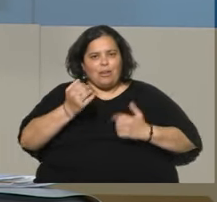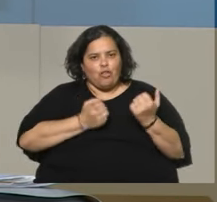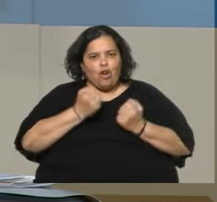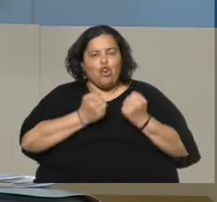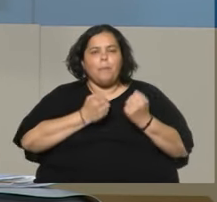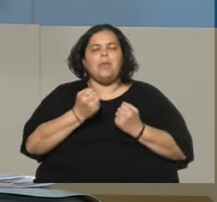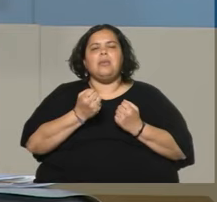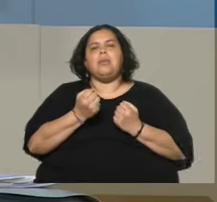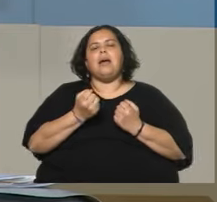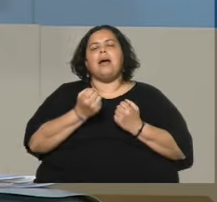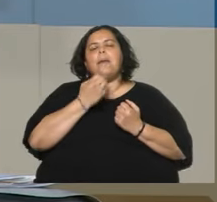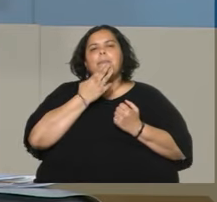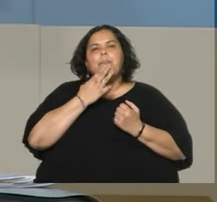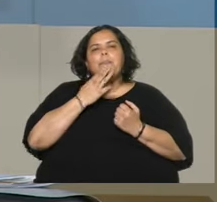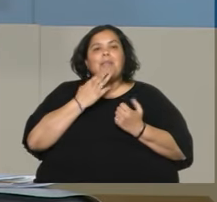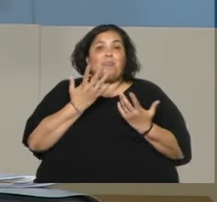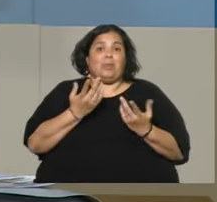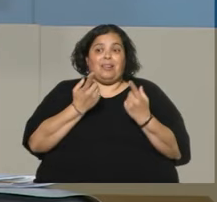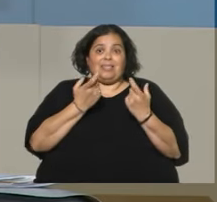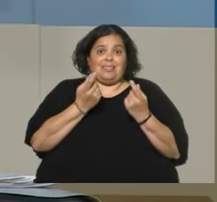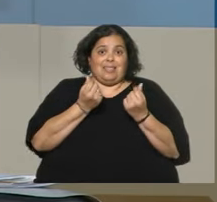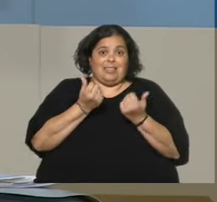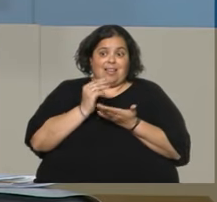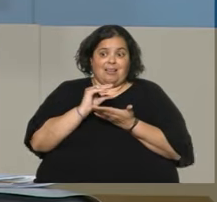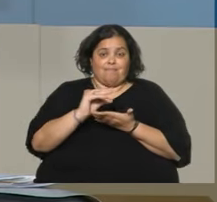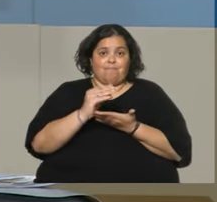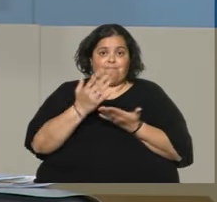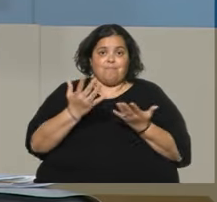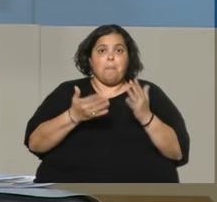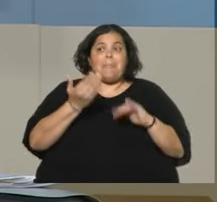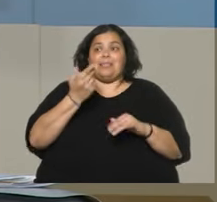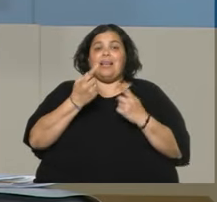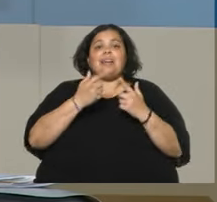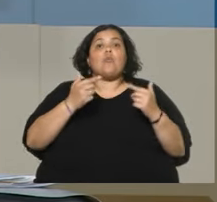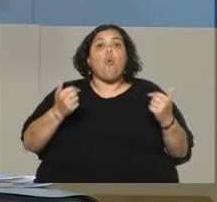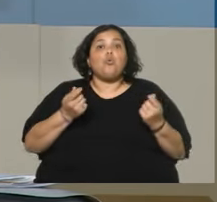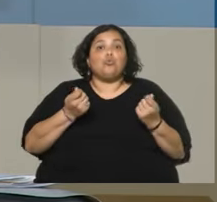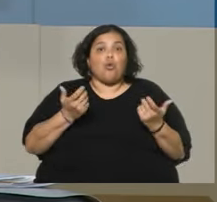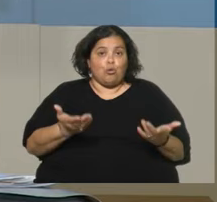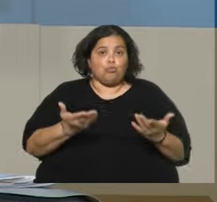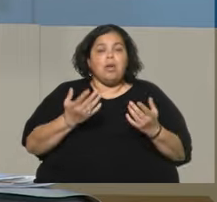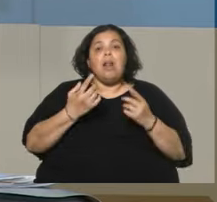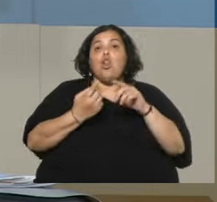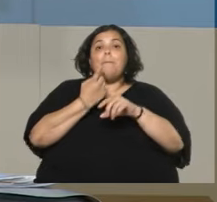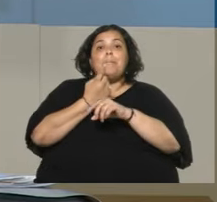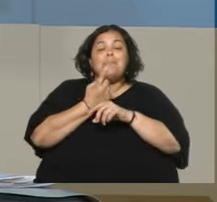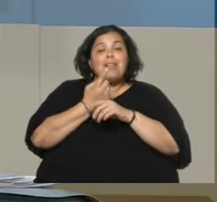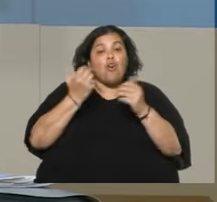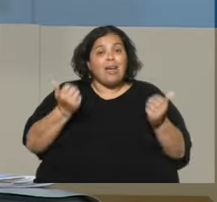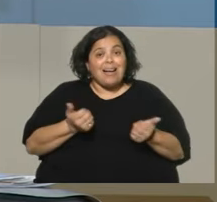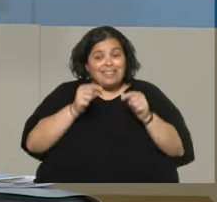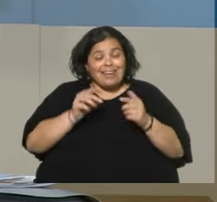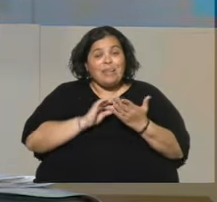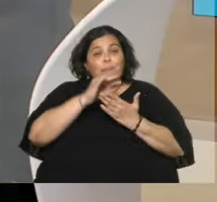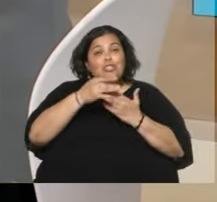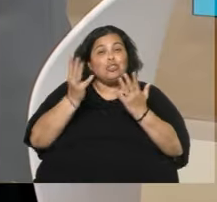y Finanzas, porque esto no solamente es que se precisen más recursos, sino lo primero que hace el proyecto es que ordena la dispersión.